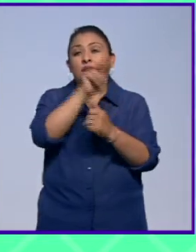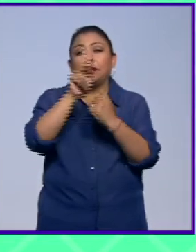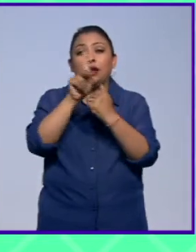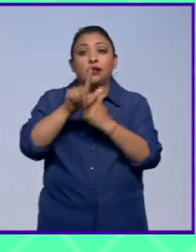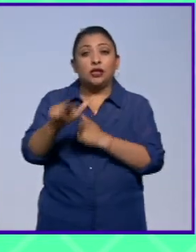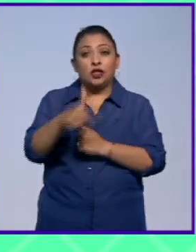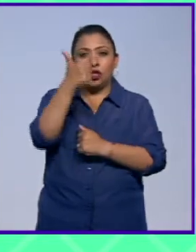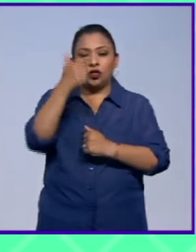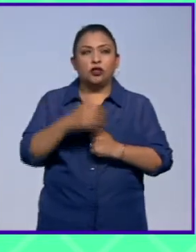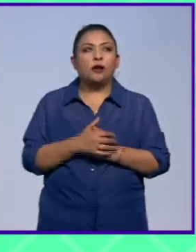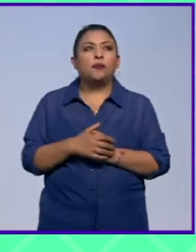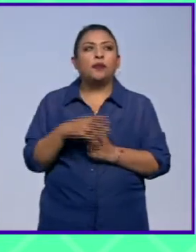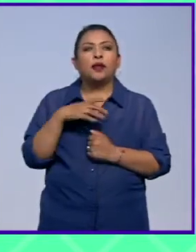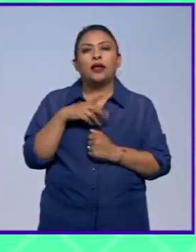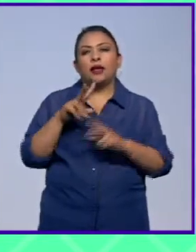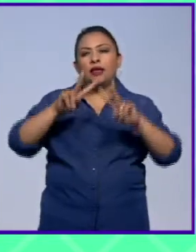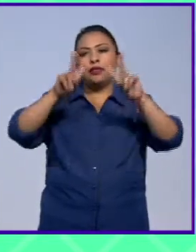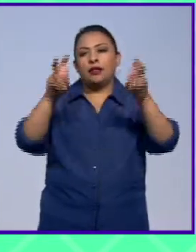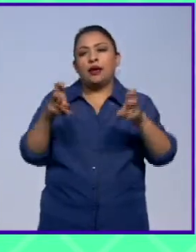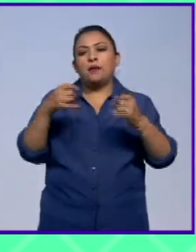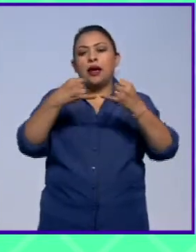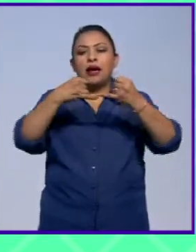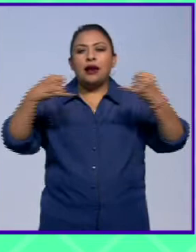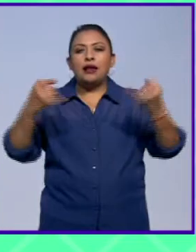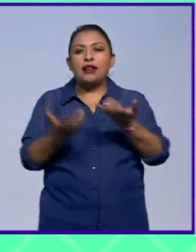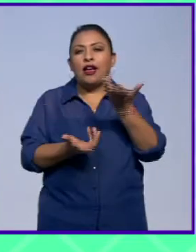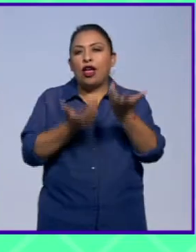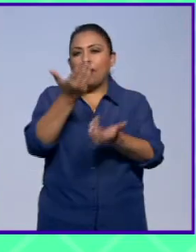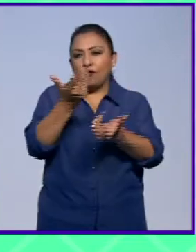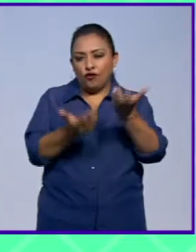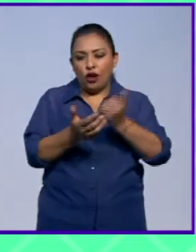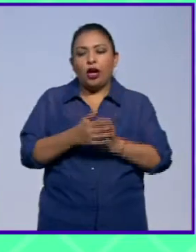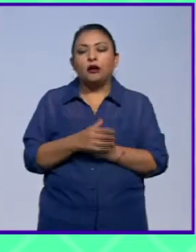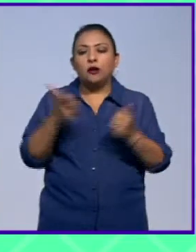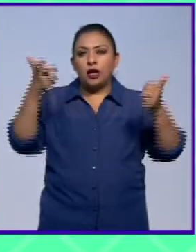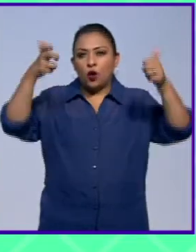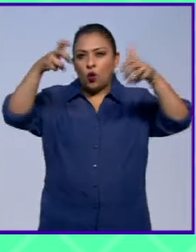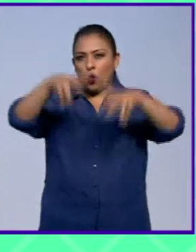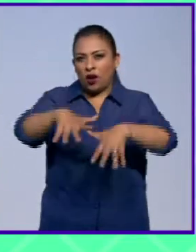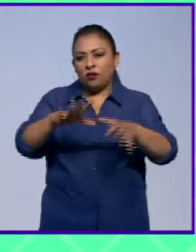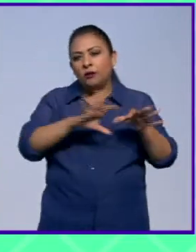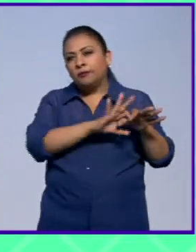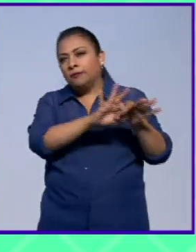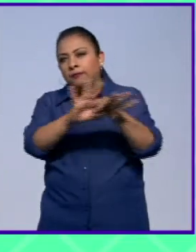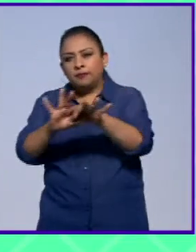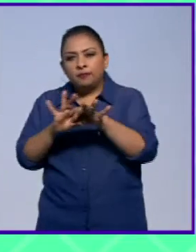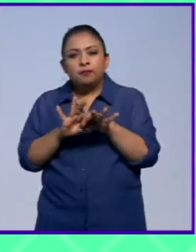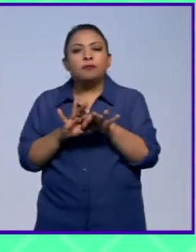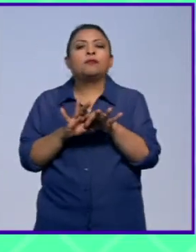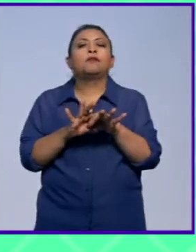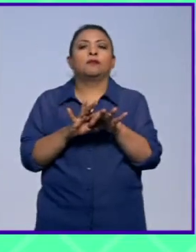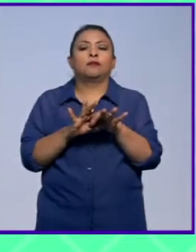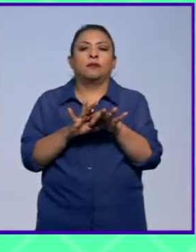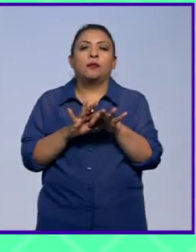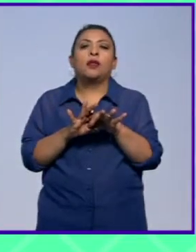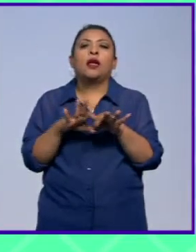Se llama En la línea de fuego, México un encuentro, es una alianza, es una